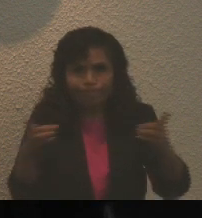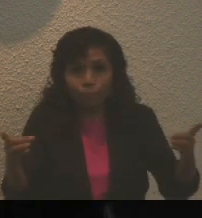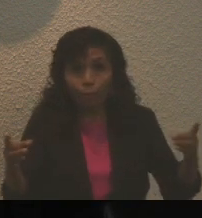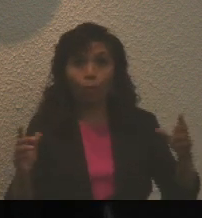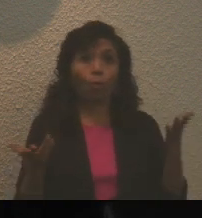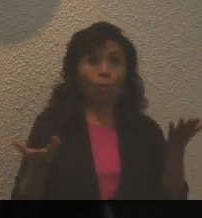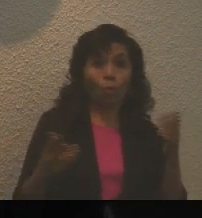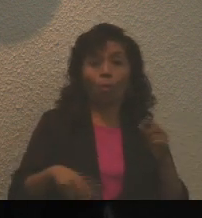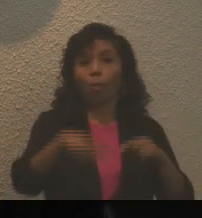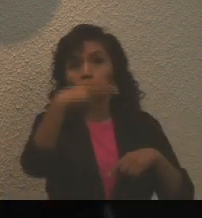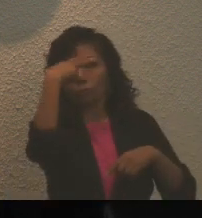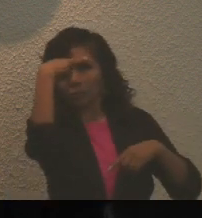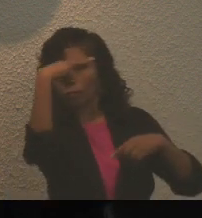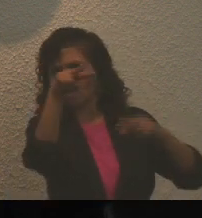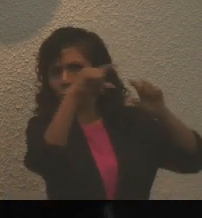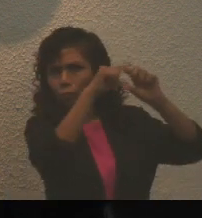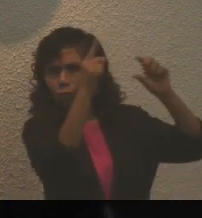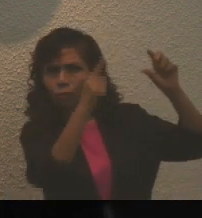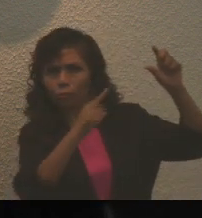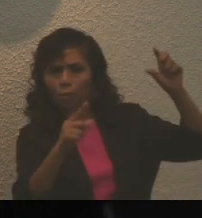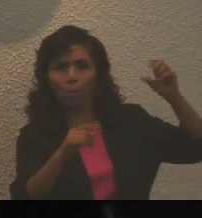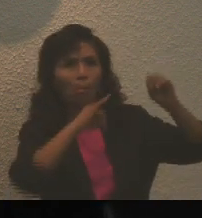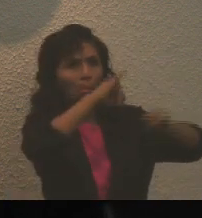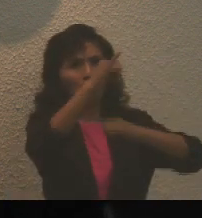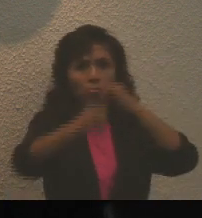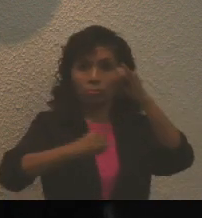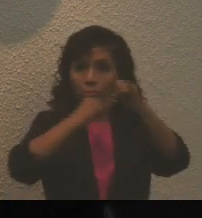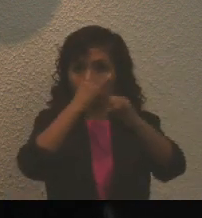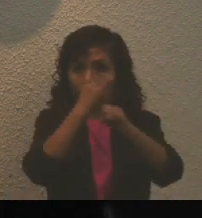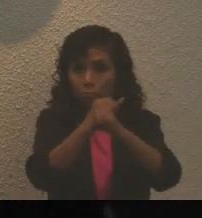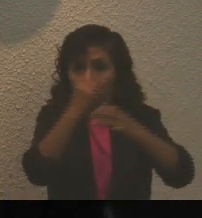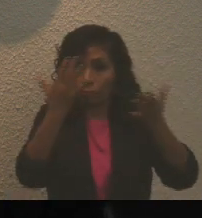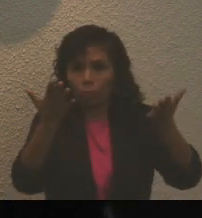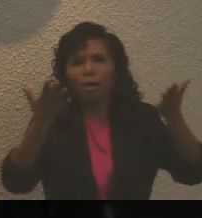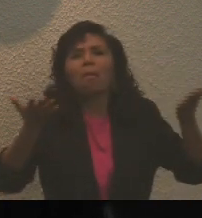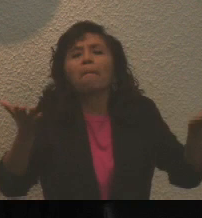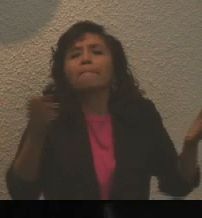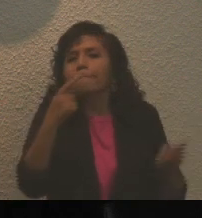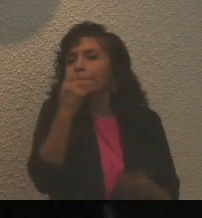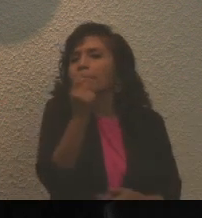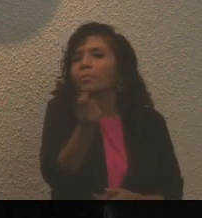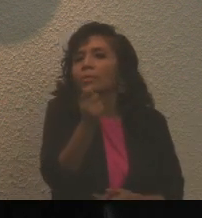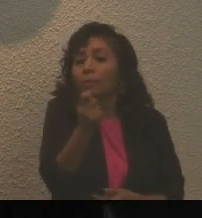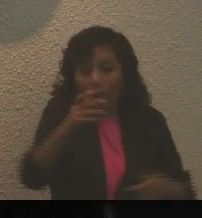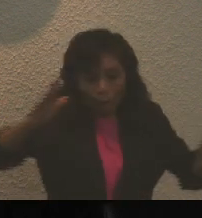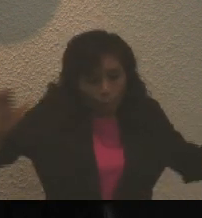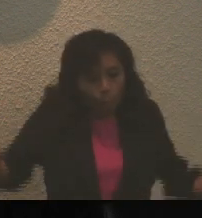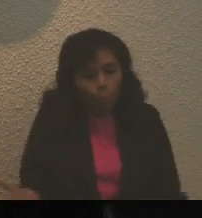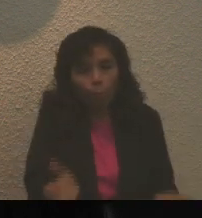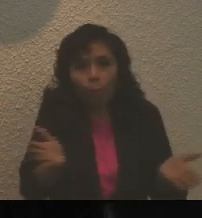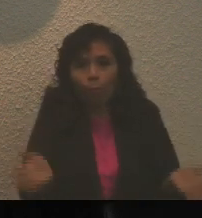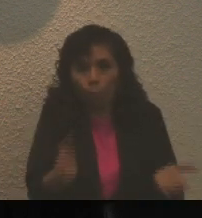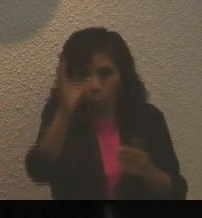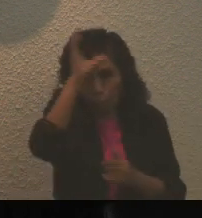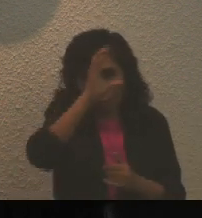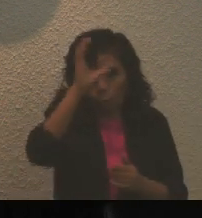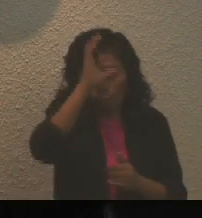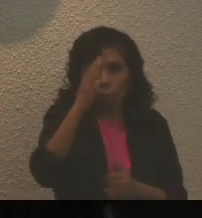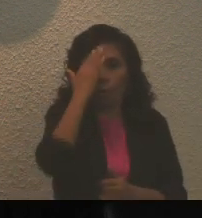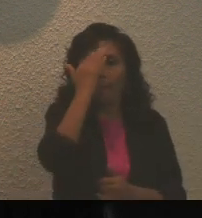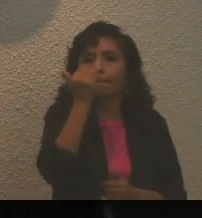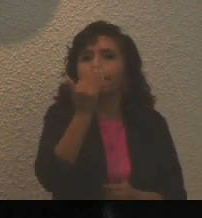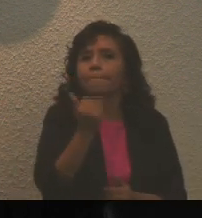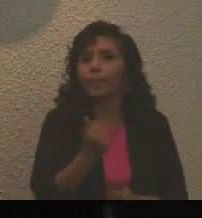e internacional, por su contribución a la preservación de la etnia maya de Quintana Roo, al